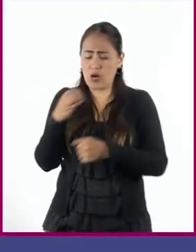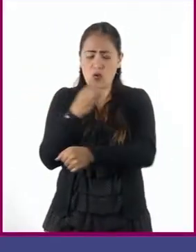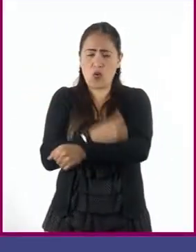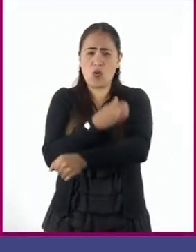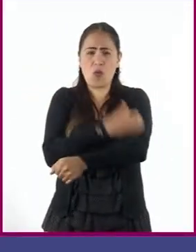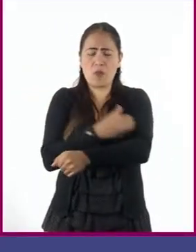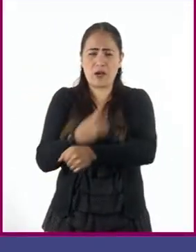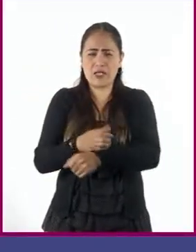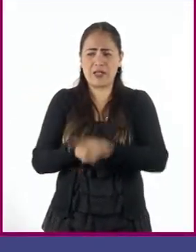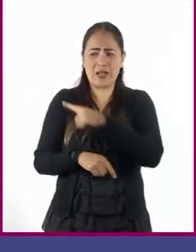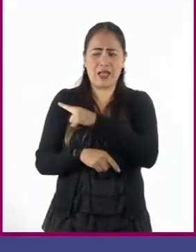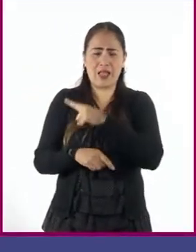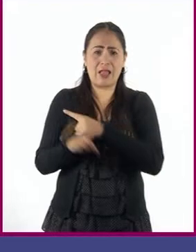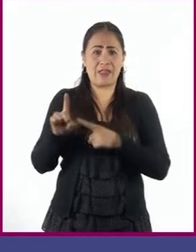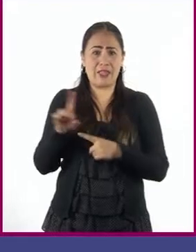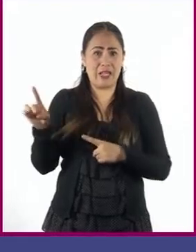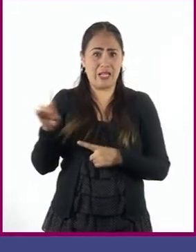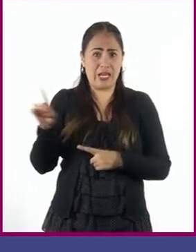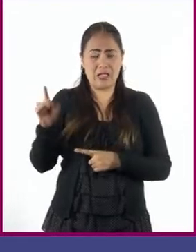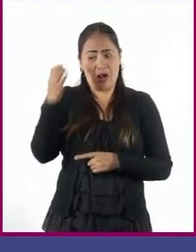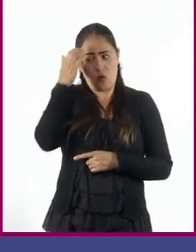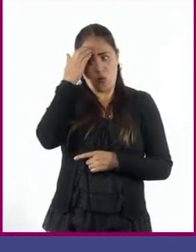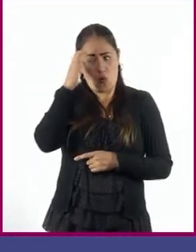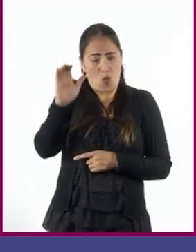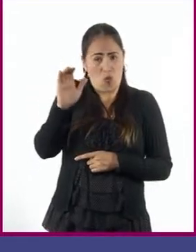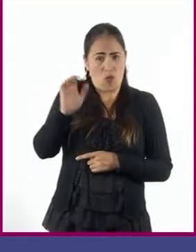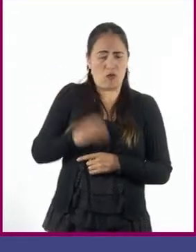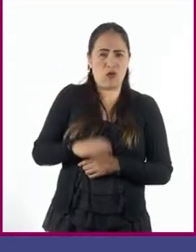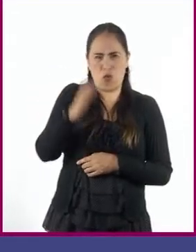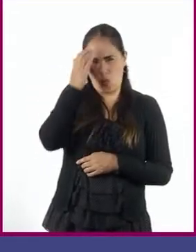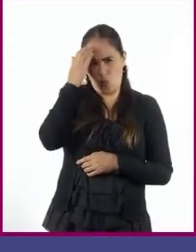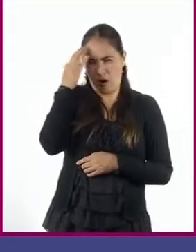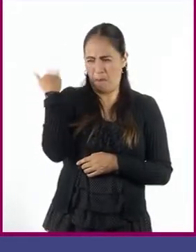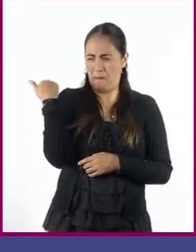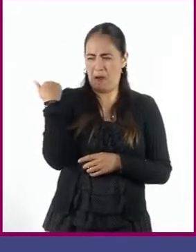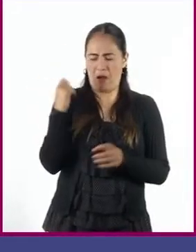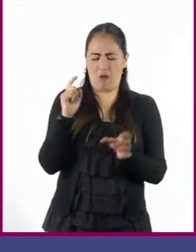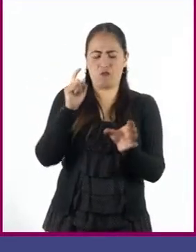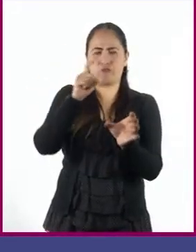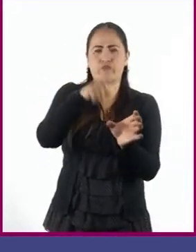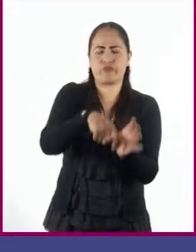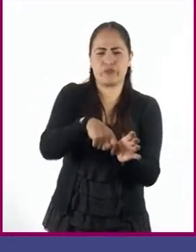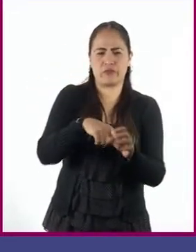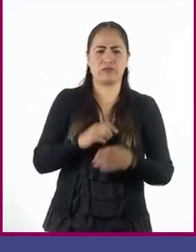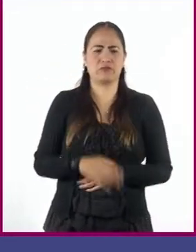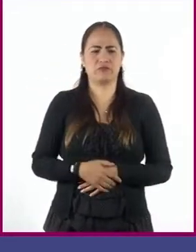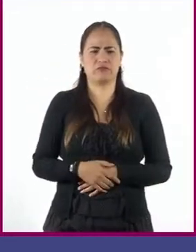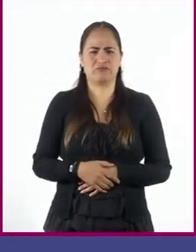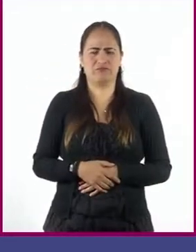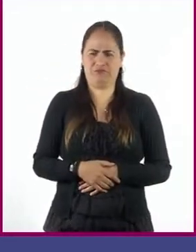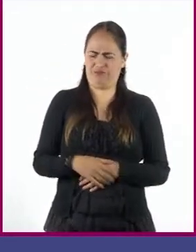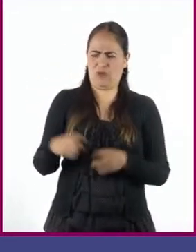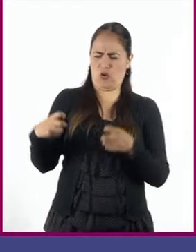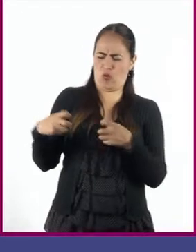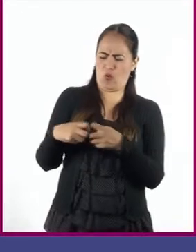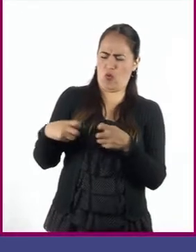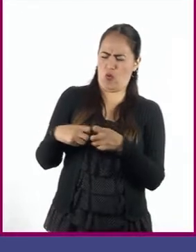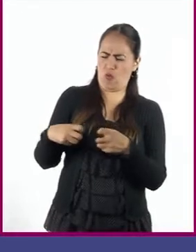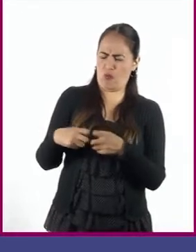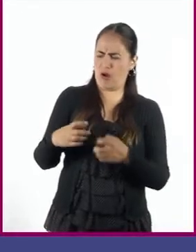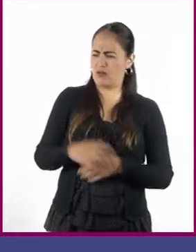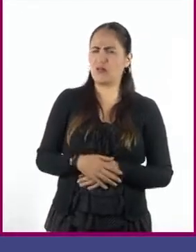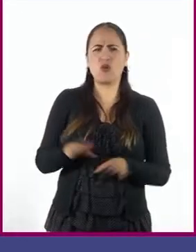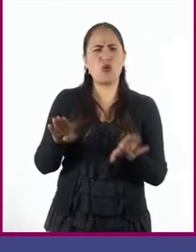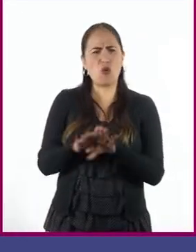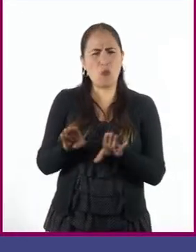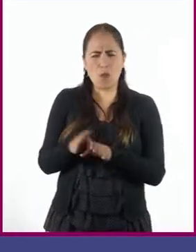derecha, a quien no conocen muy bien, porque acaba de entrar a la escuela, tiene una. ¿Cómo le piden su